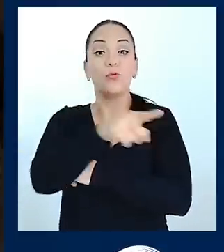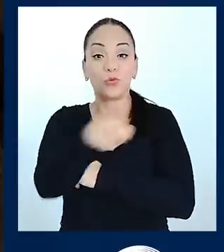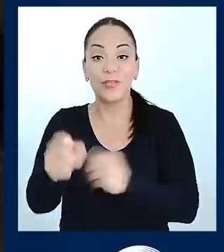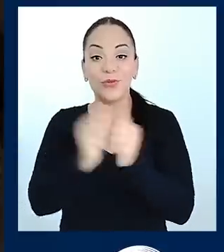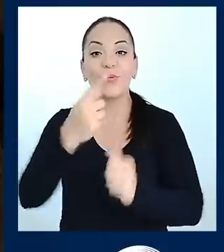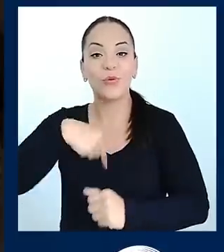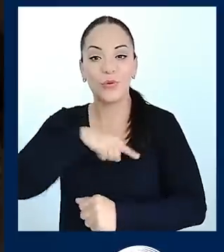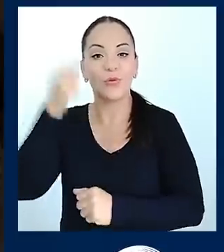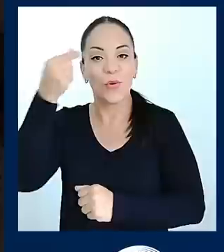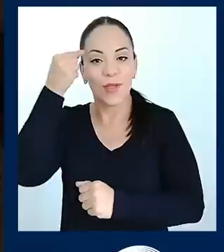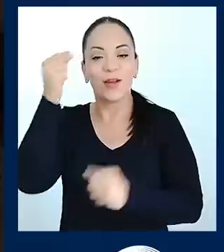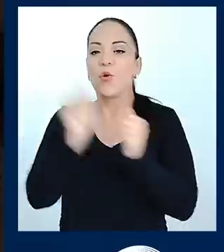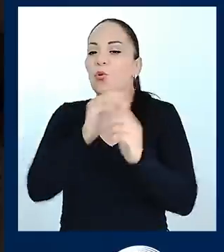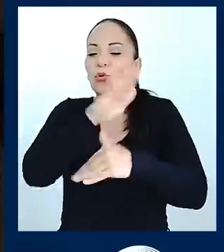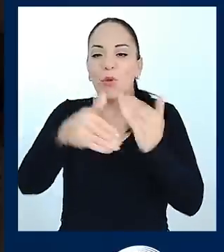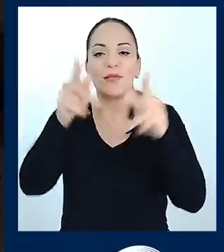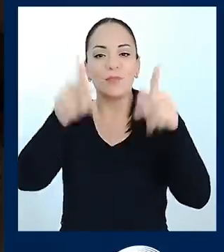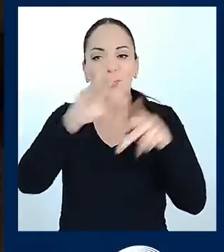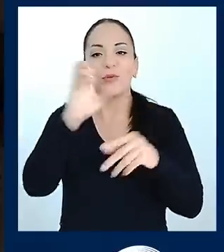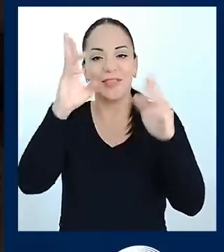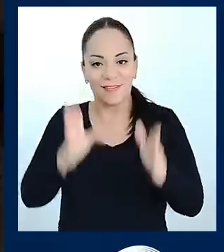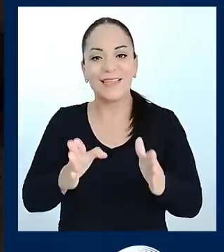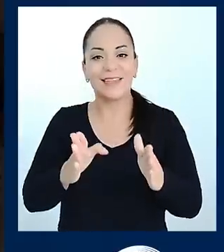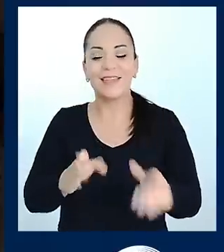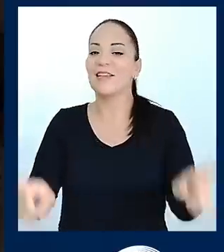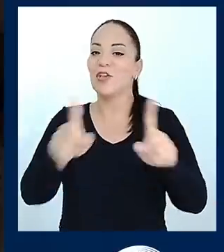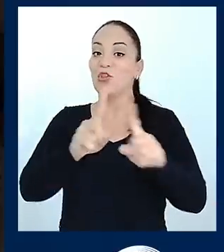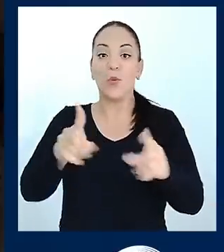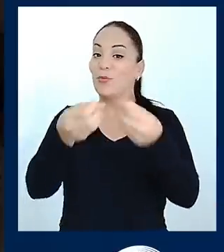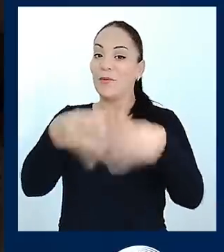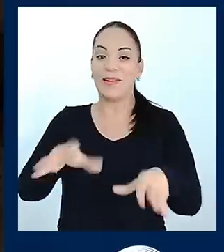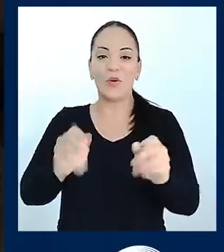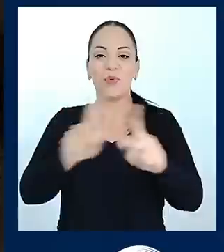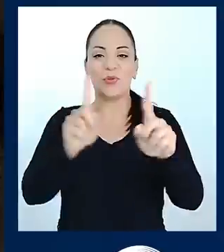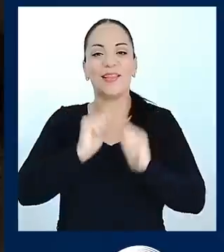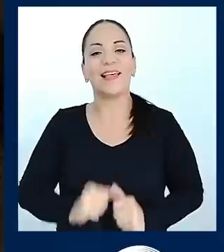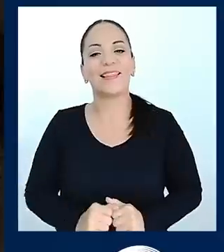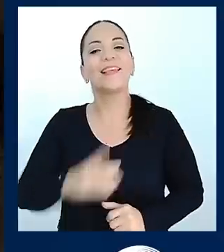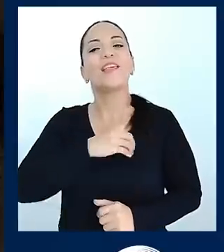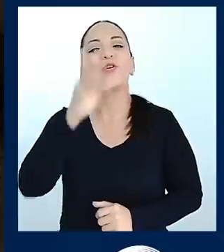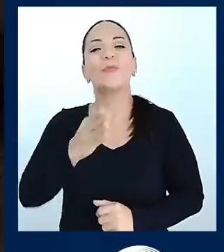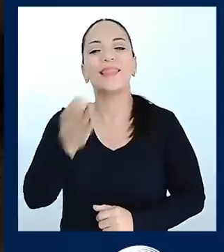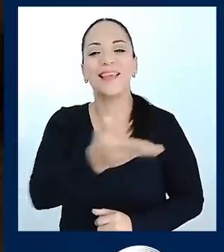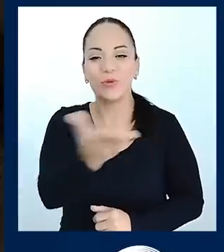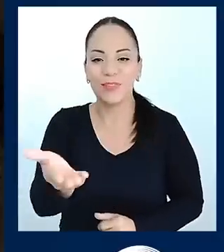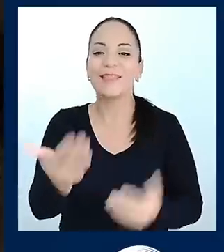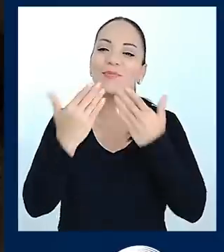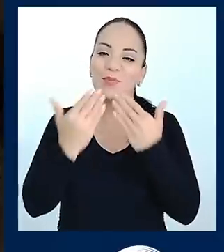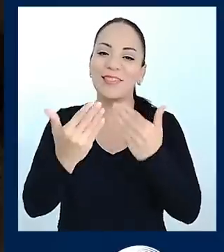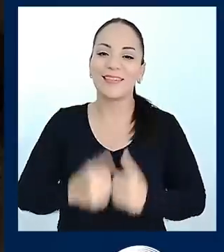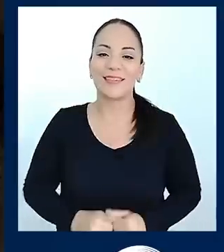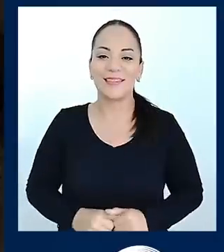patriotas no la vamos a desaprovechar. Que Dios los bendiga. Muchas gracias. Tengan